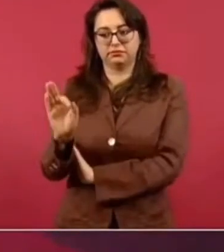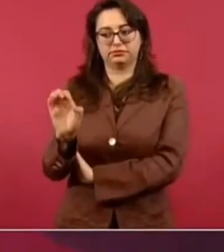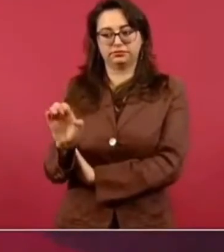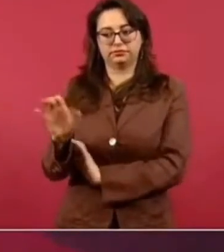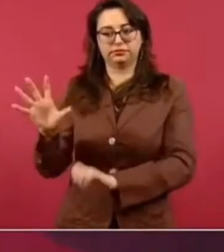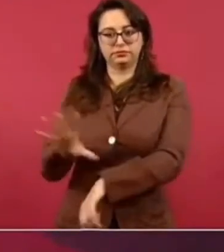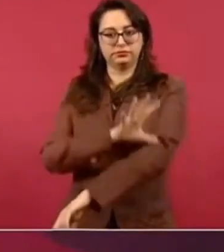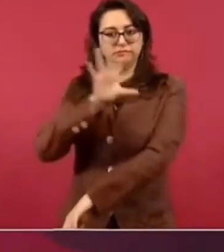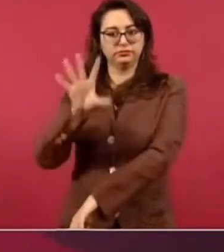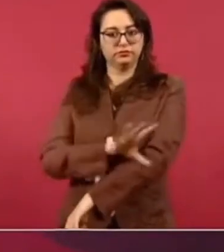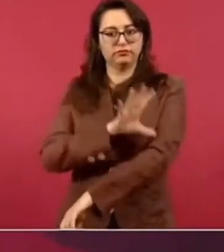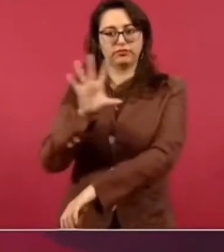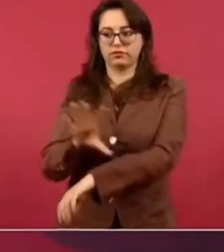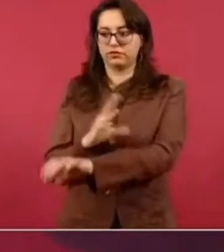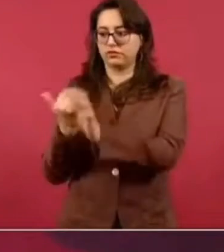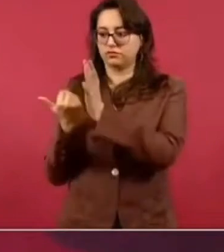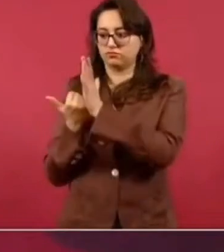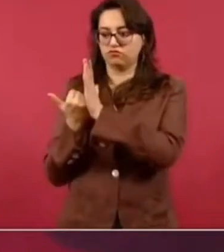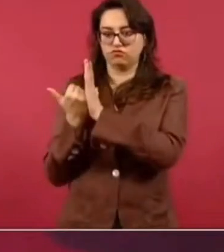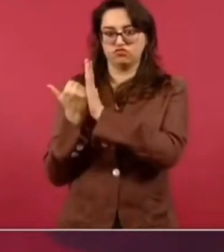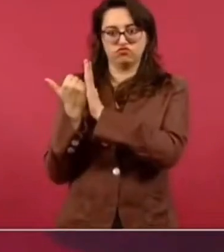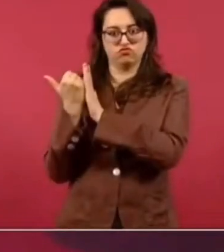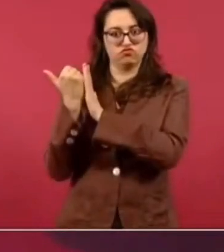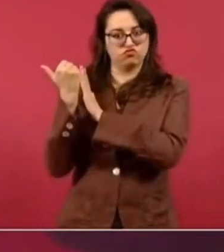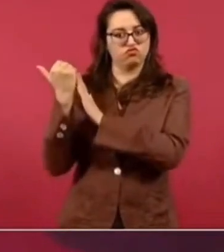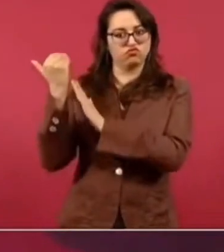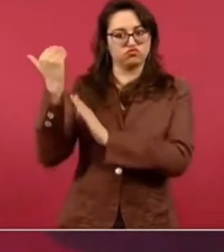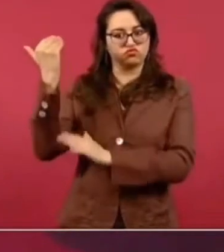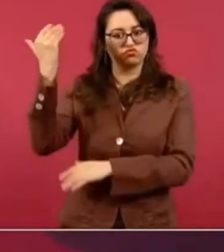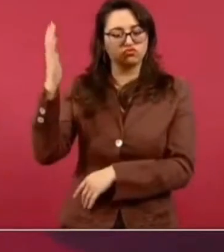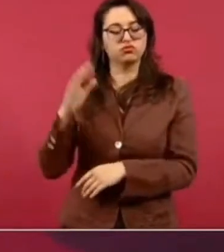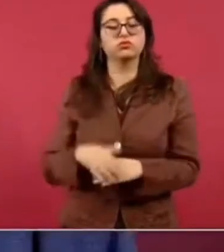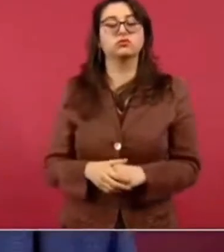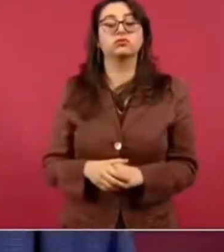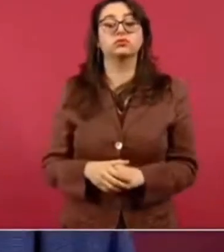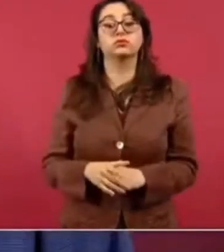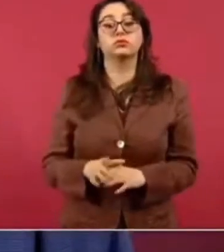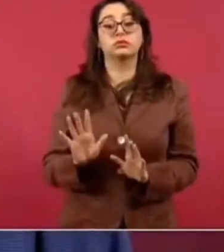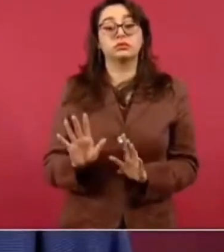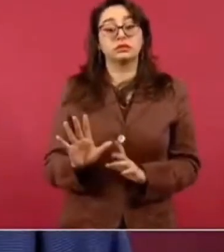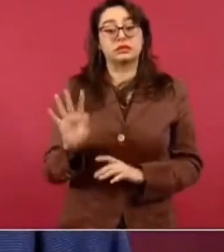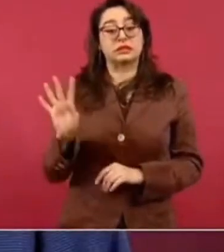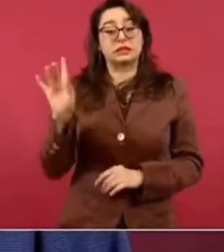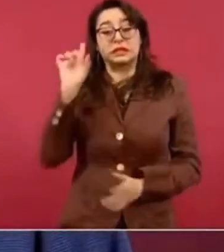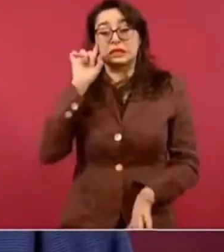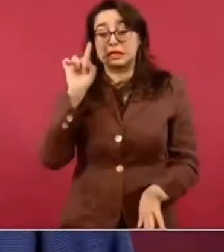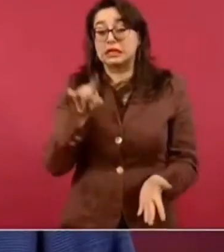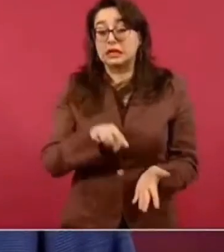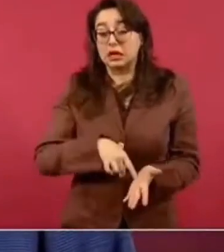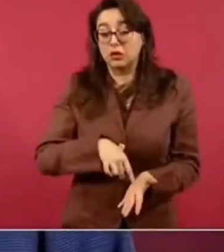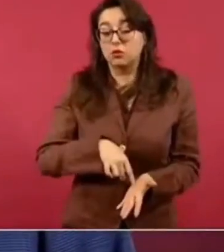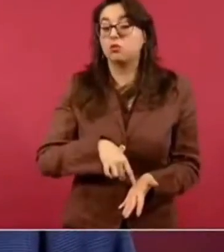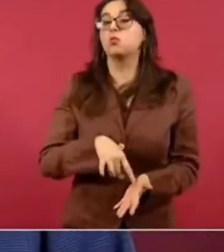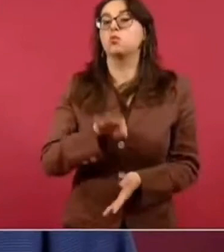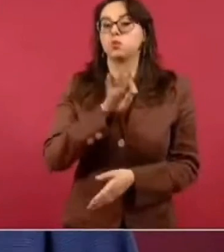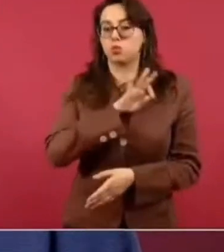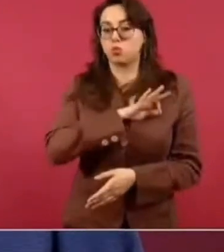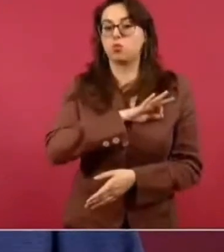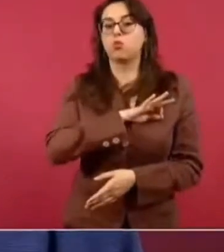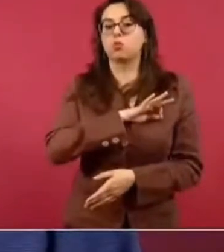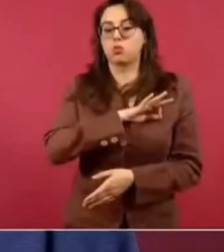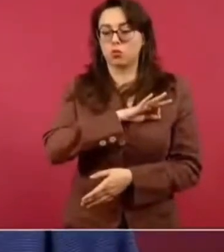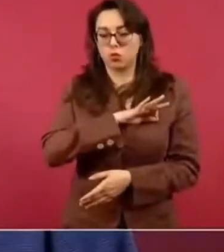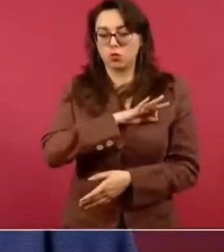estamos viendo la posibilidad de invertir en